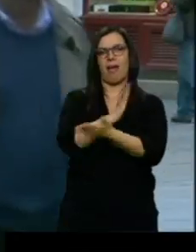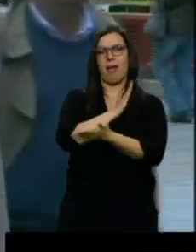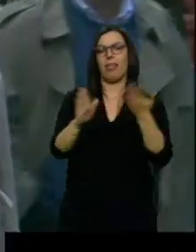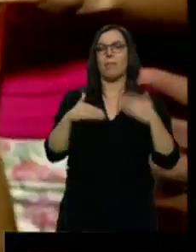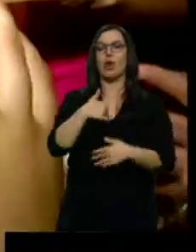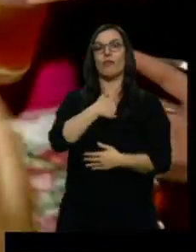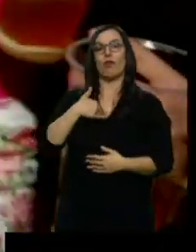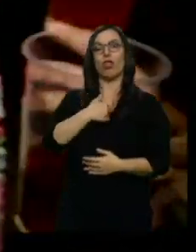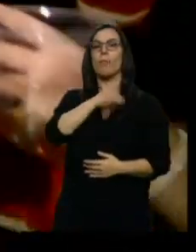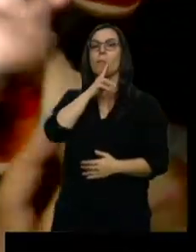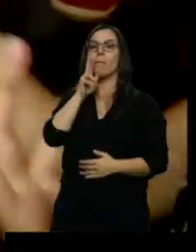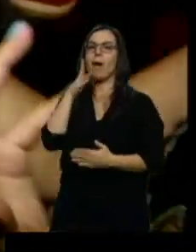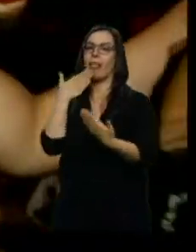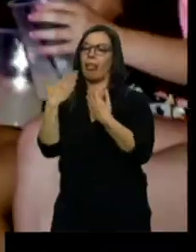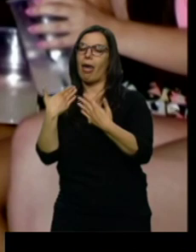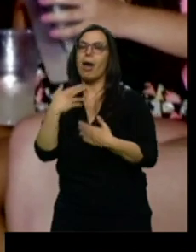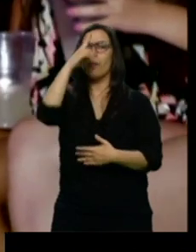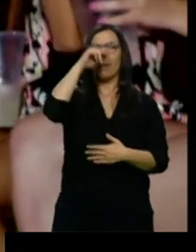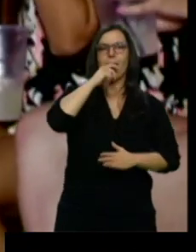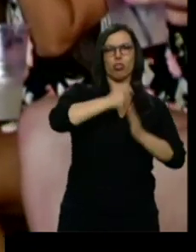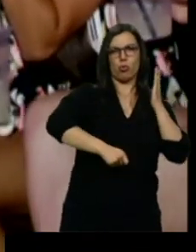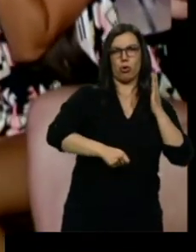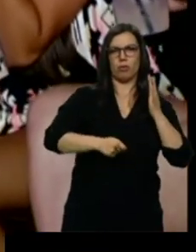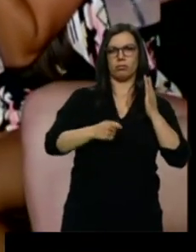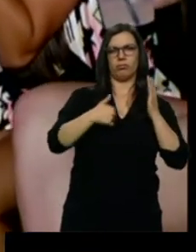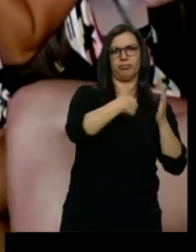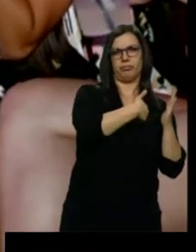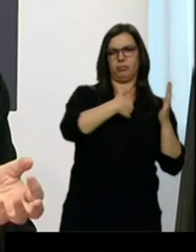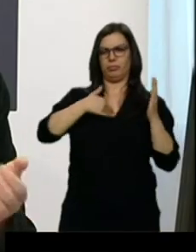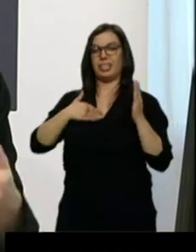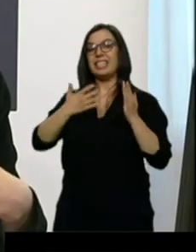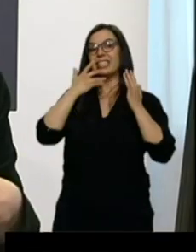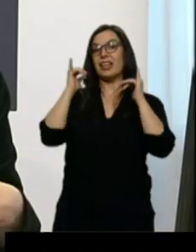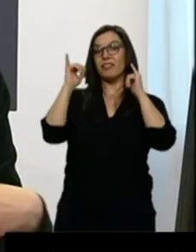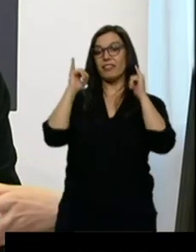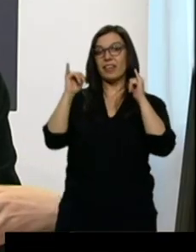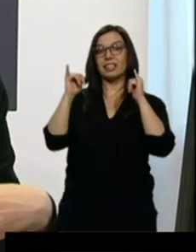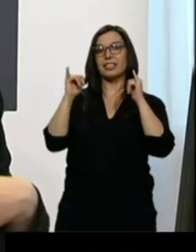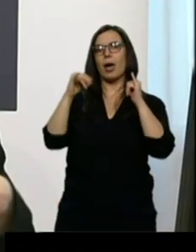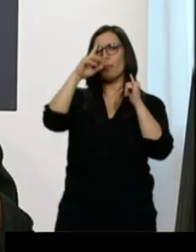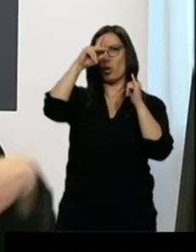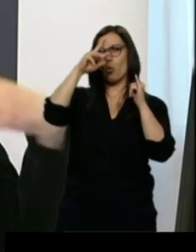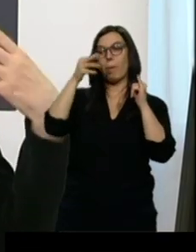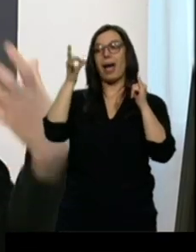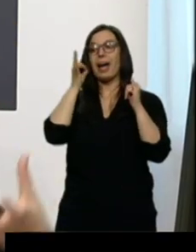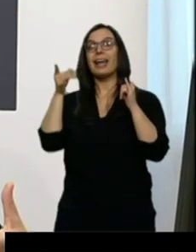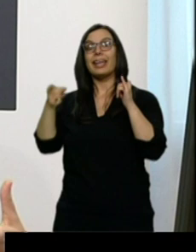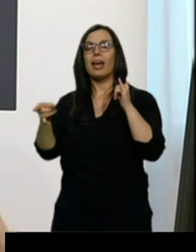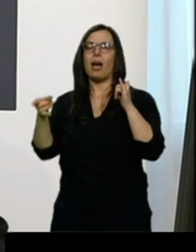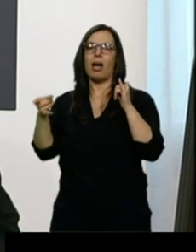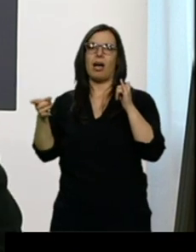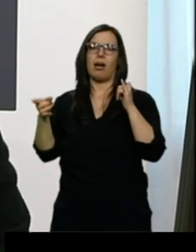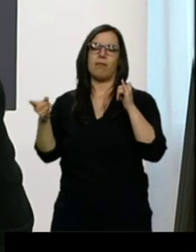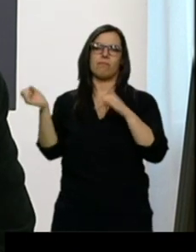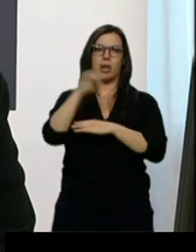padre es quien pone los límites. Y si salen de fiesta, la preocupación es mayor por una hija. Hay una enorme preocupación y una carga muy fuerte de